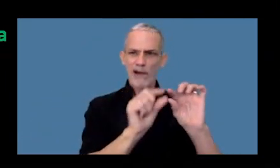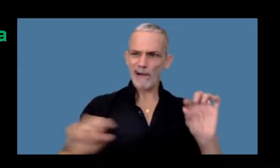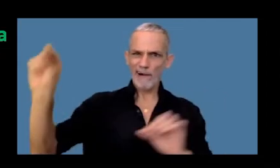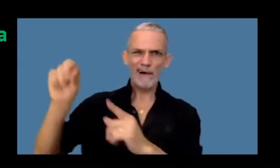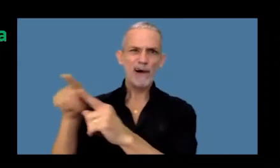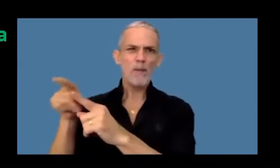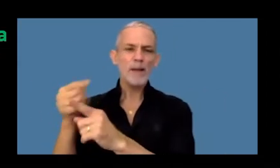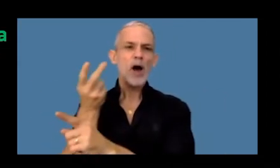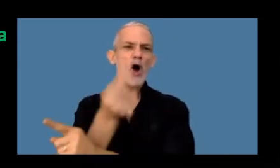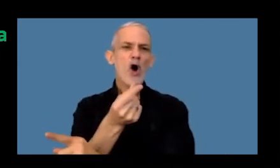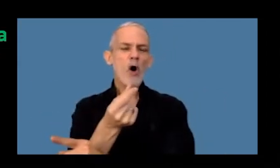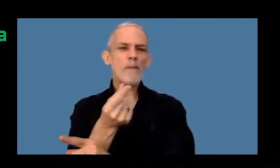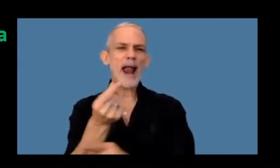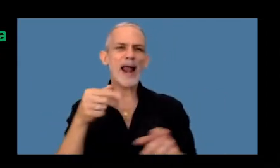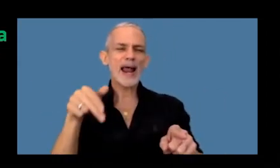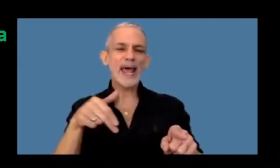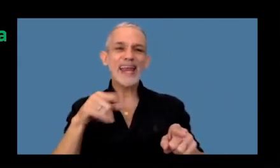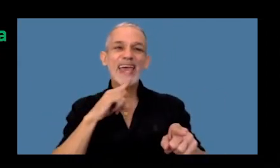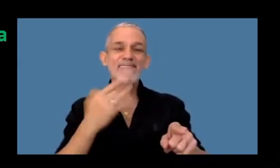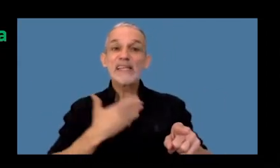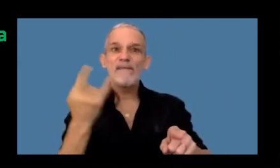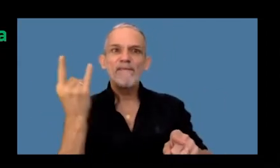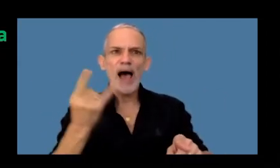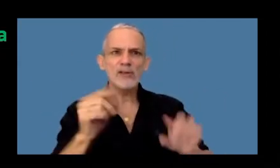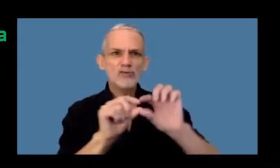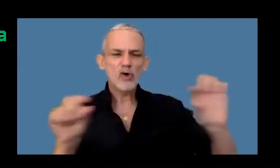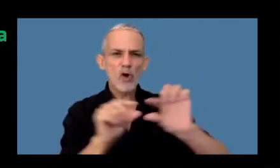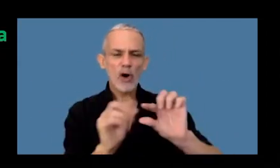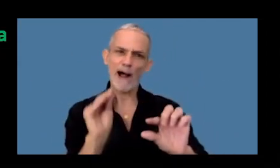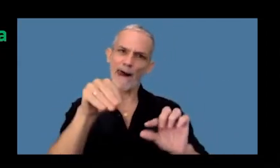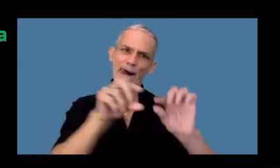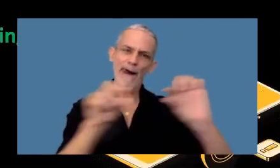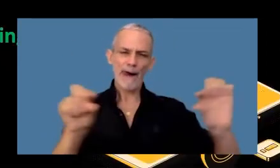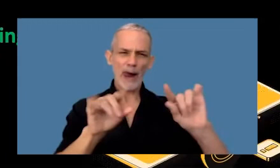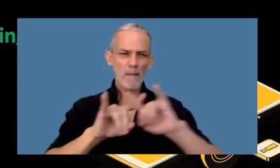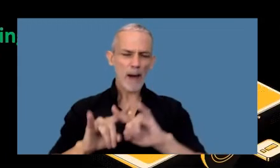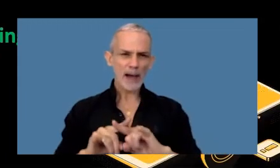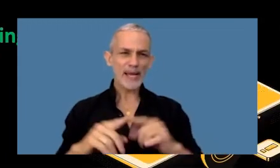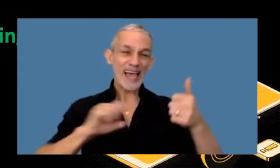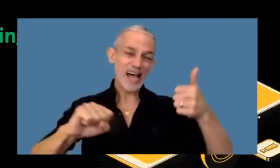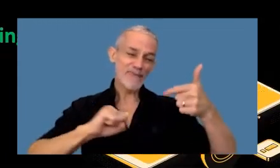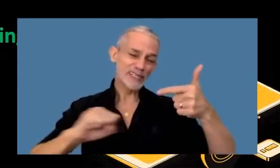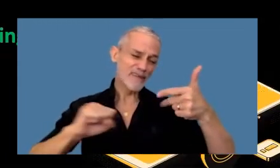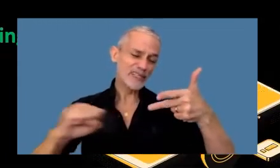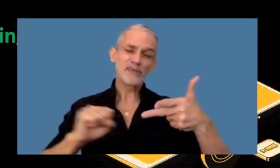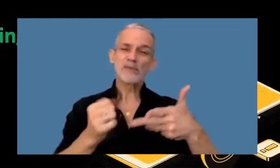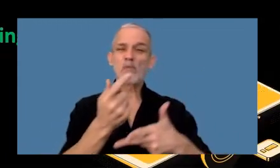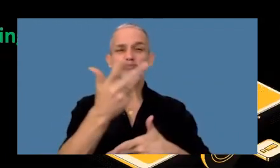cripto para comprar NFT de Ferrari que era falso estaba agregado estafaron a un montón de usuarios